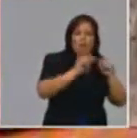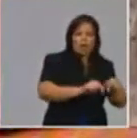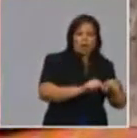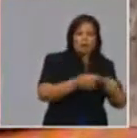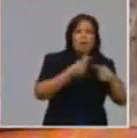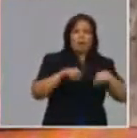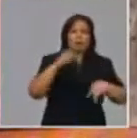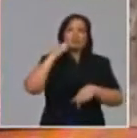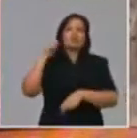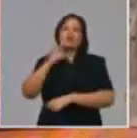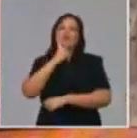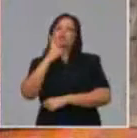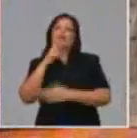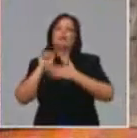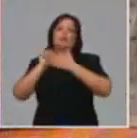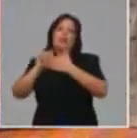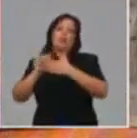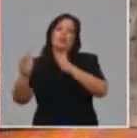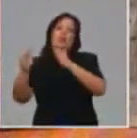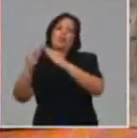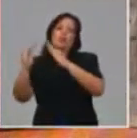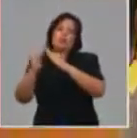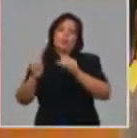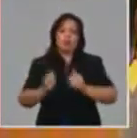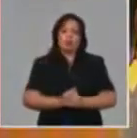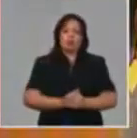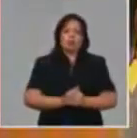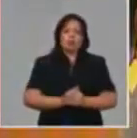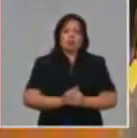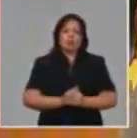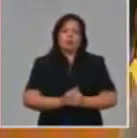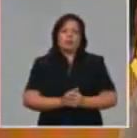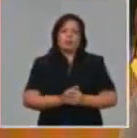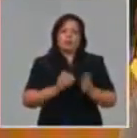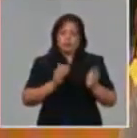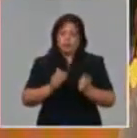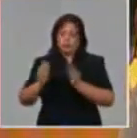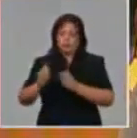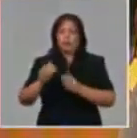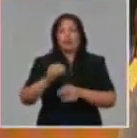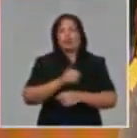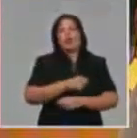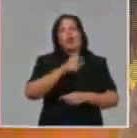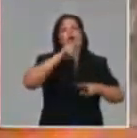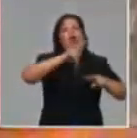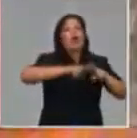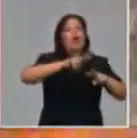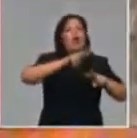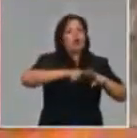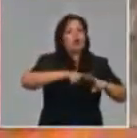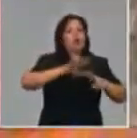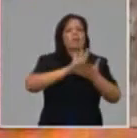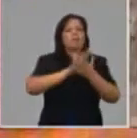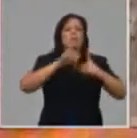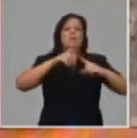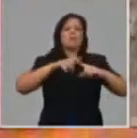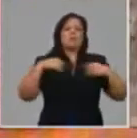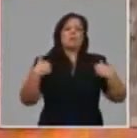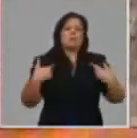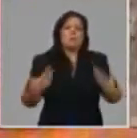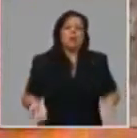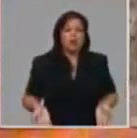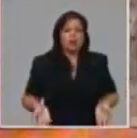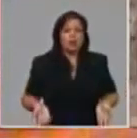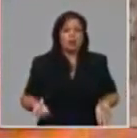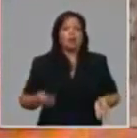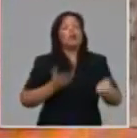capacidad que tenga el establecimiento. ¿En el caso de la Habana y Matanza ¿mantendrían las ofertas a domicilio en este momento? La Habana y Matanza mantendrían las